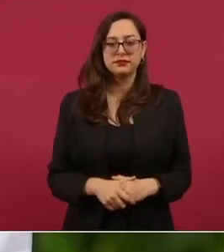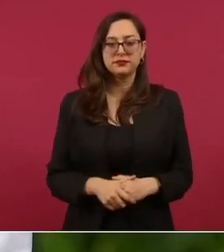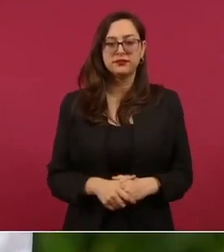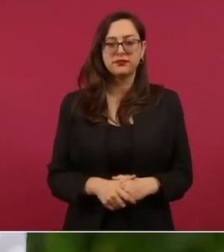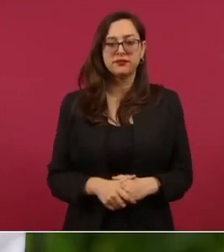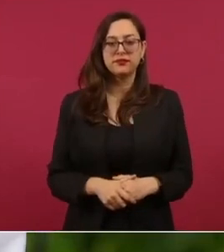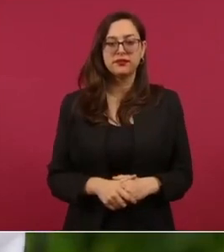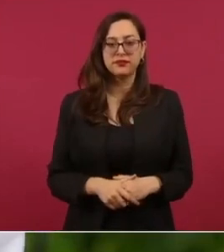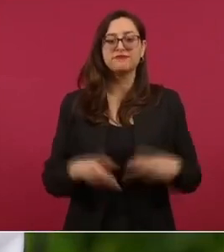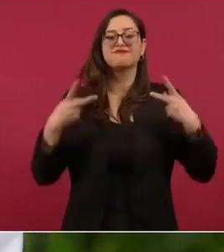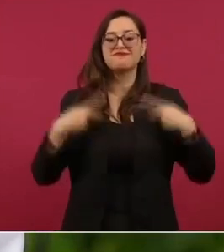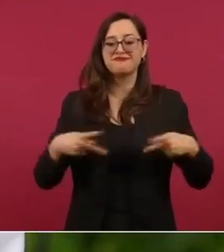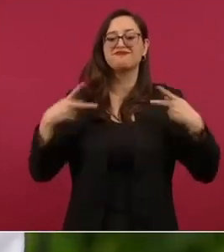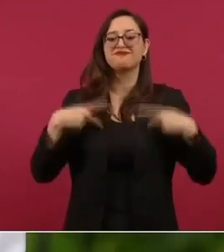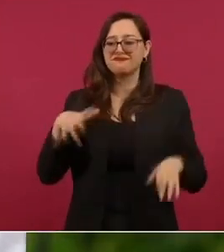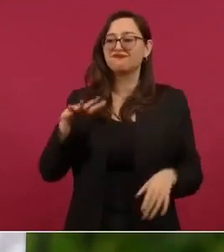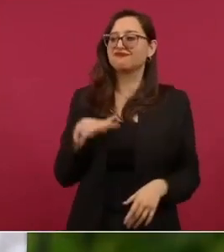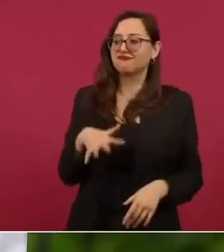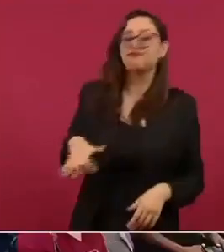el pueblo